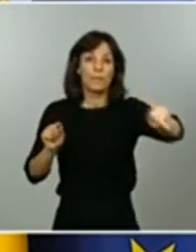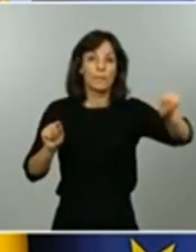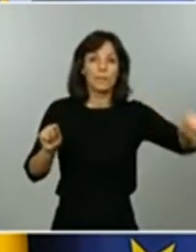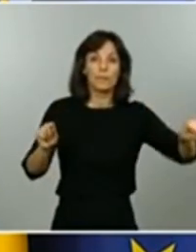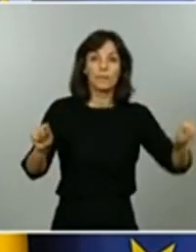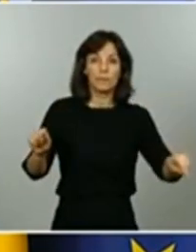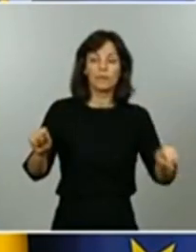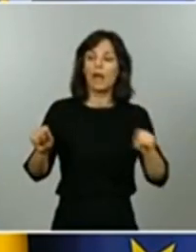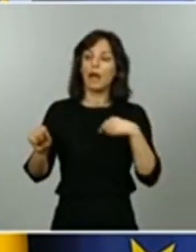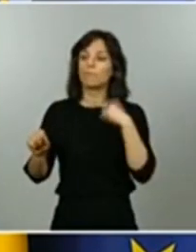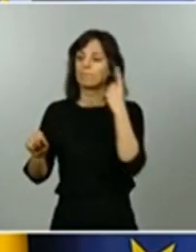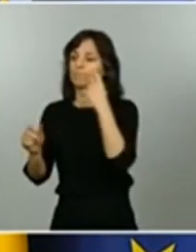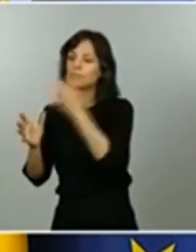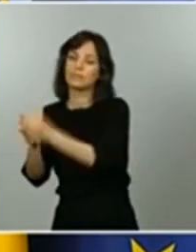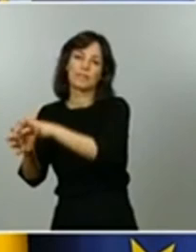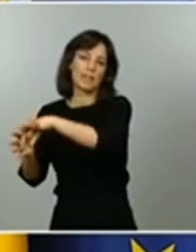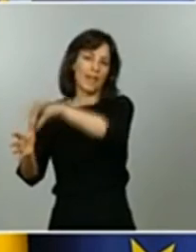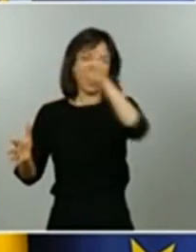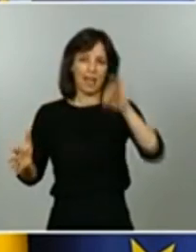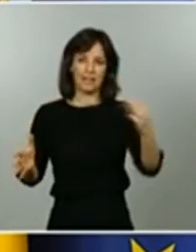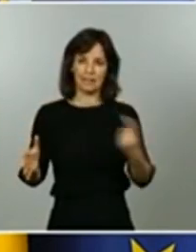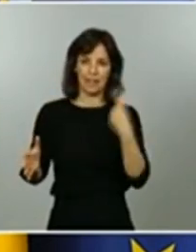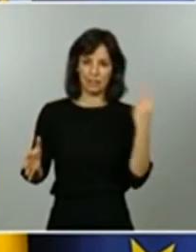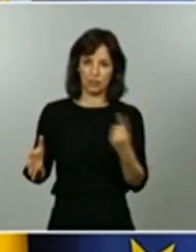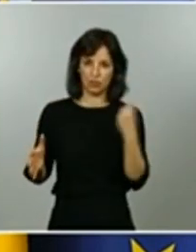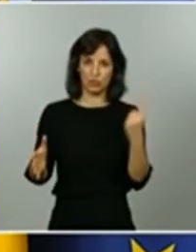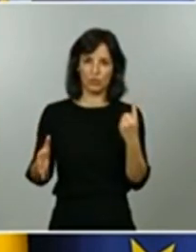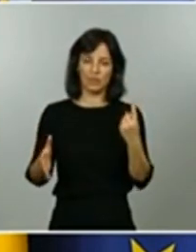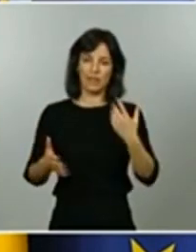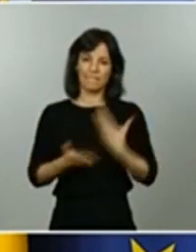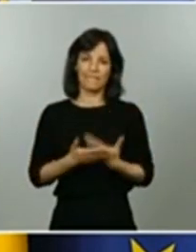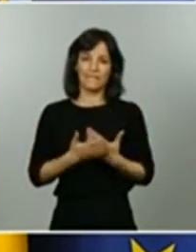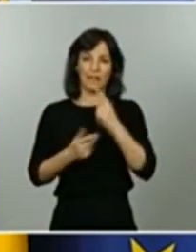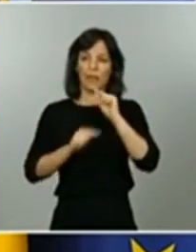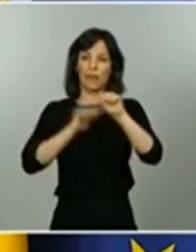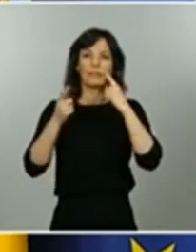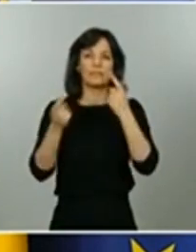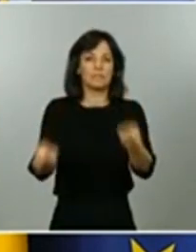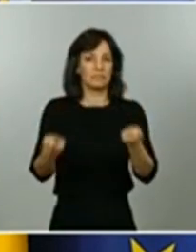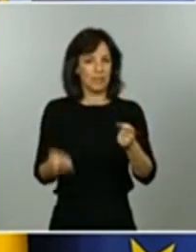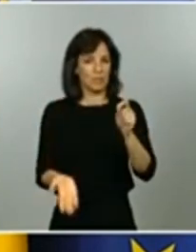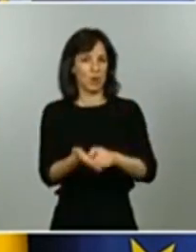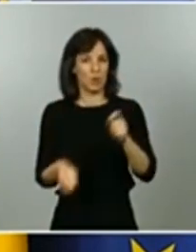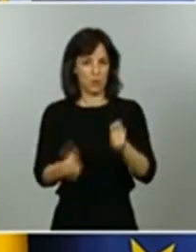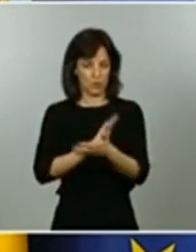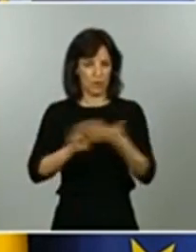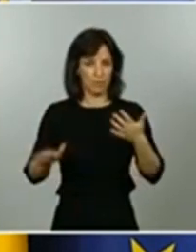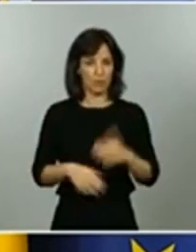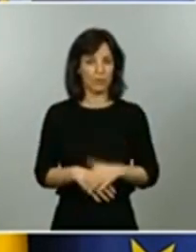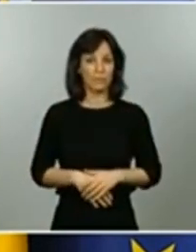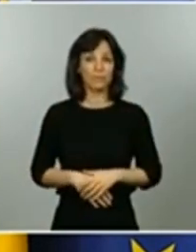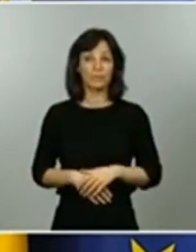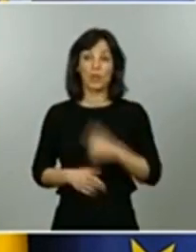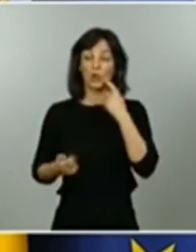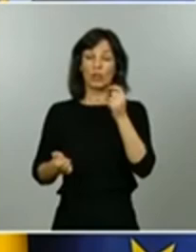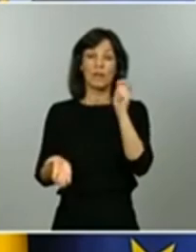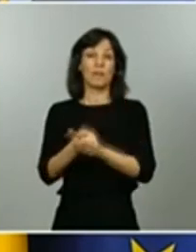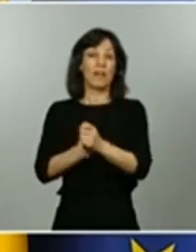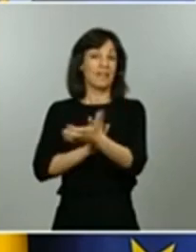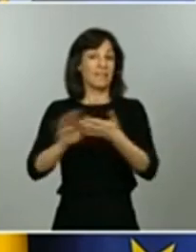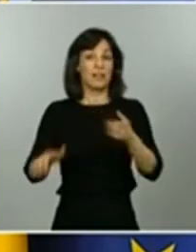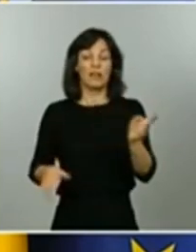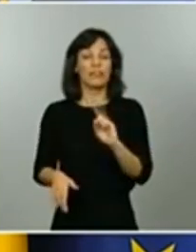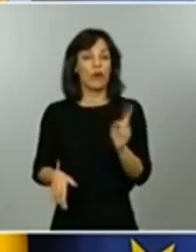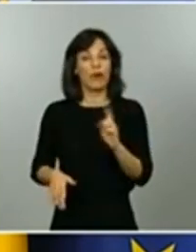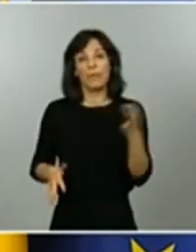separarlos del resto y garantizar que esa transmisión se controle y se controla de forma rápida si no se controla de forma rápida obviamente hay que establecer medidas para